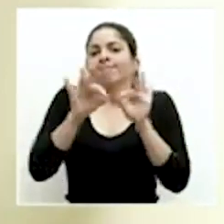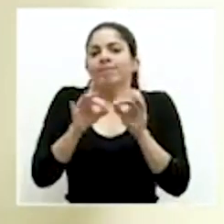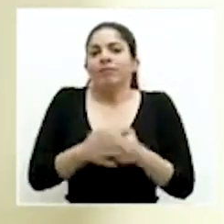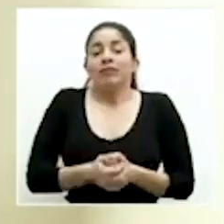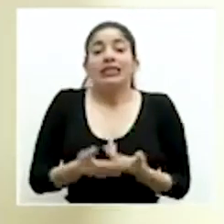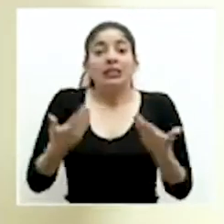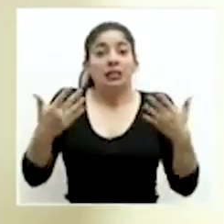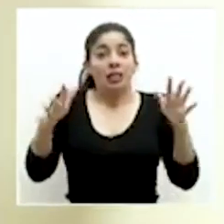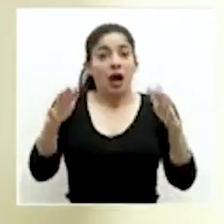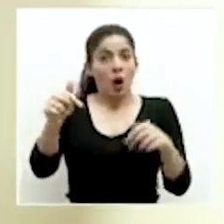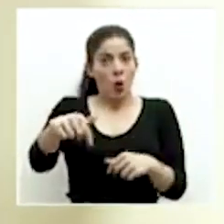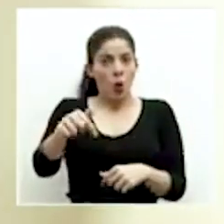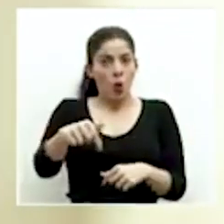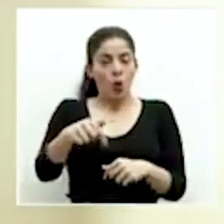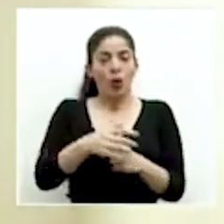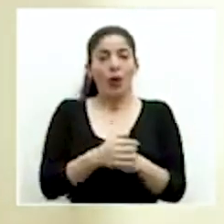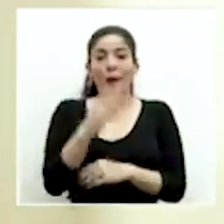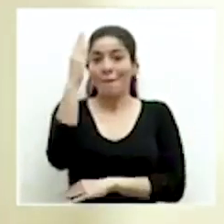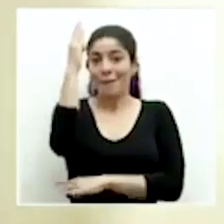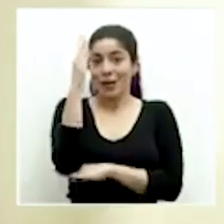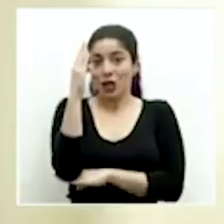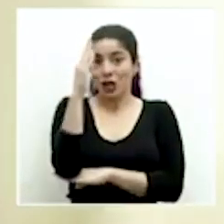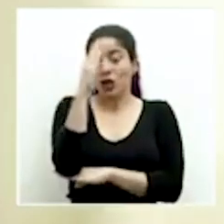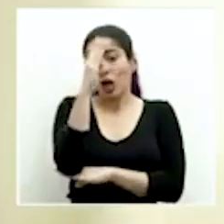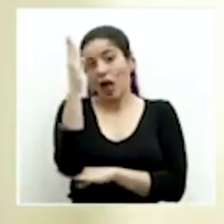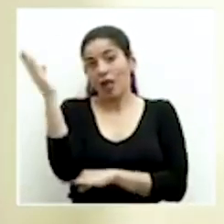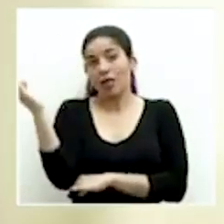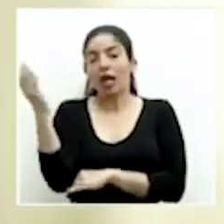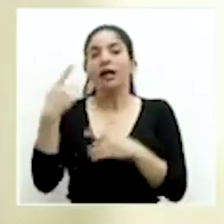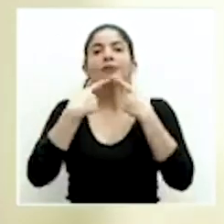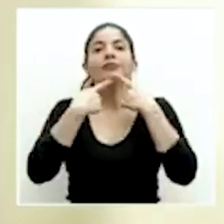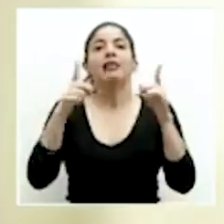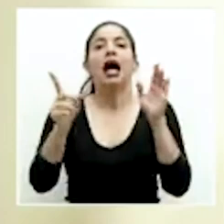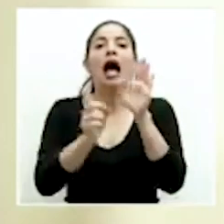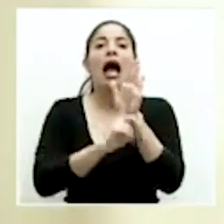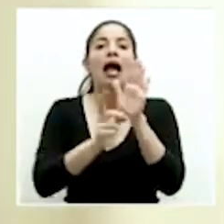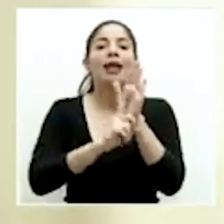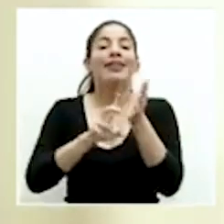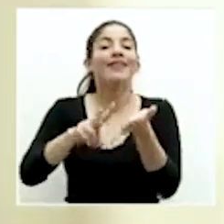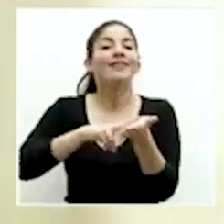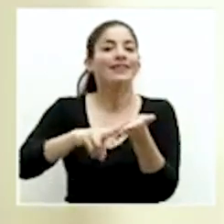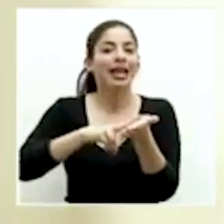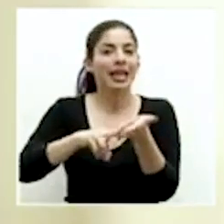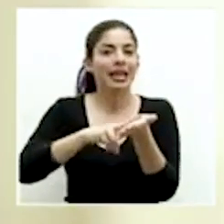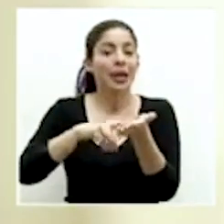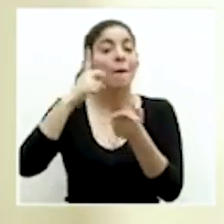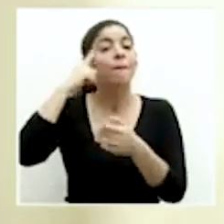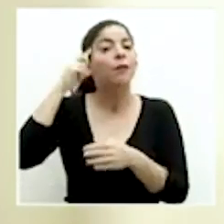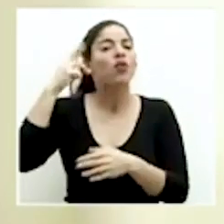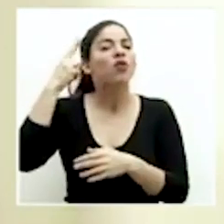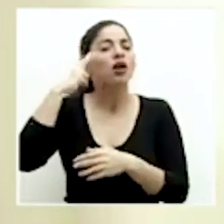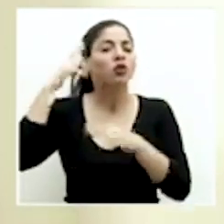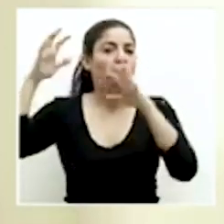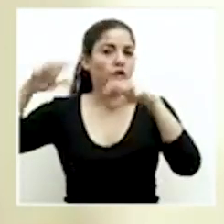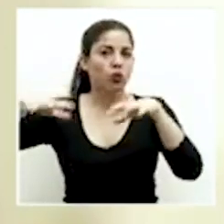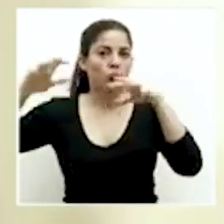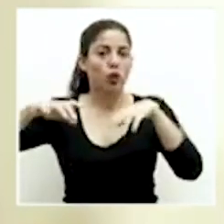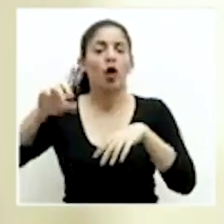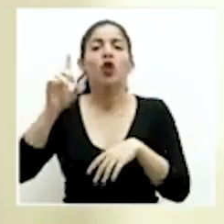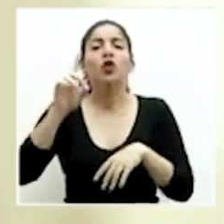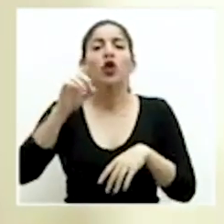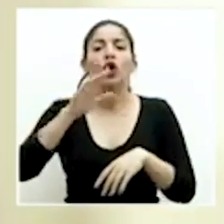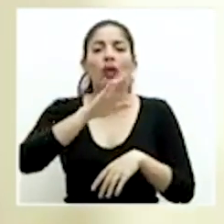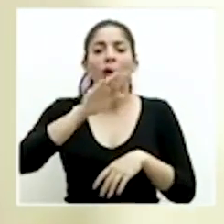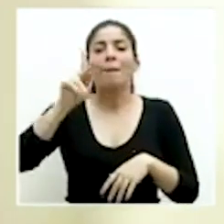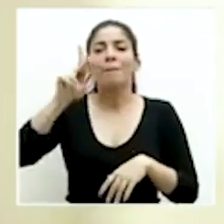Ya hoy, a partir de mediodía, estamos declarando la condición de alerta verde por lluvias en toda la vertiente